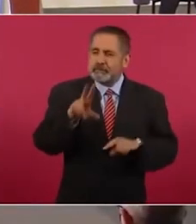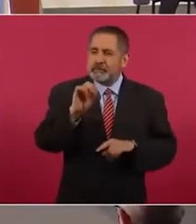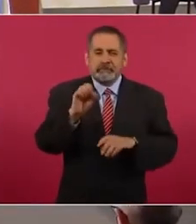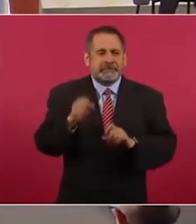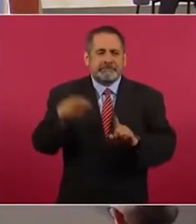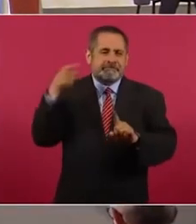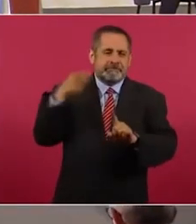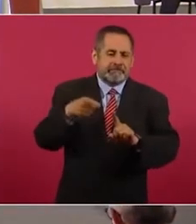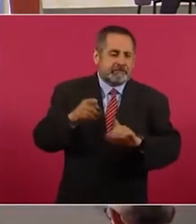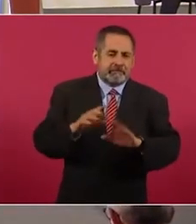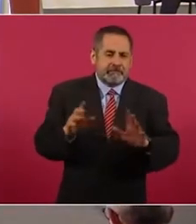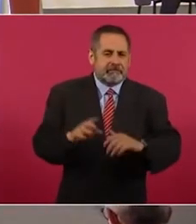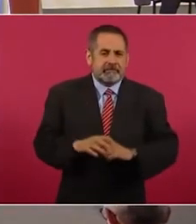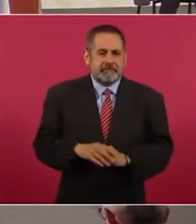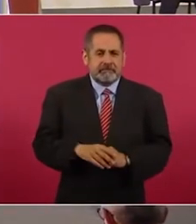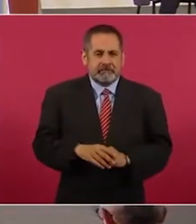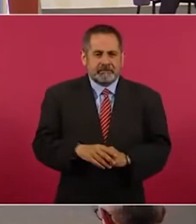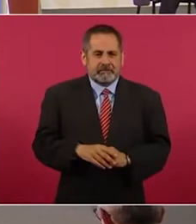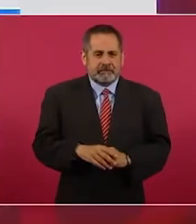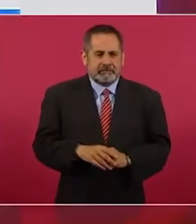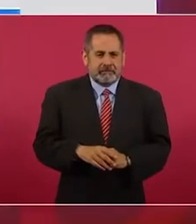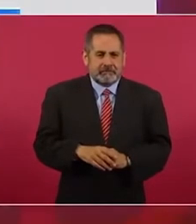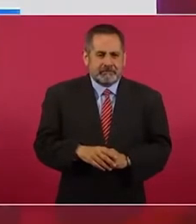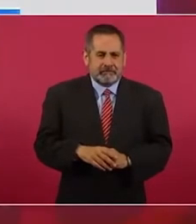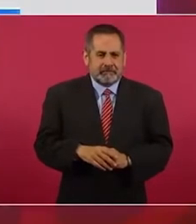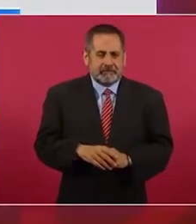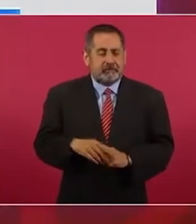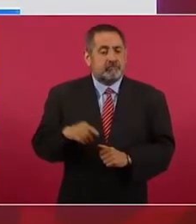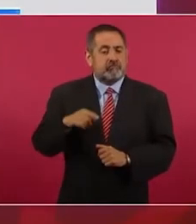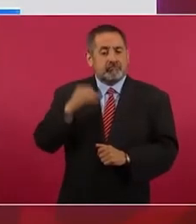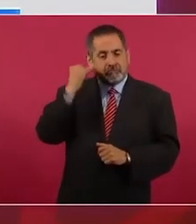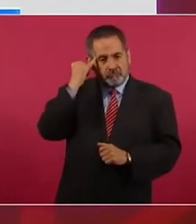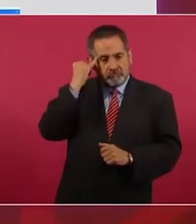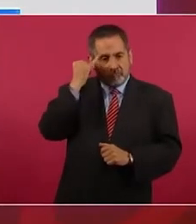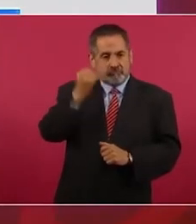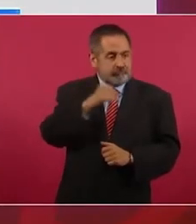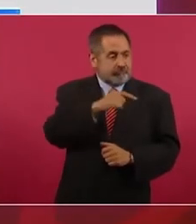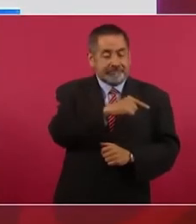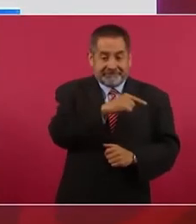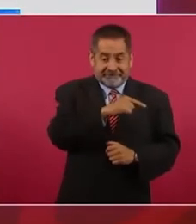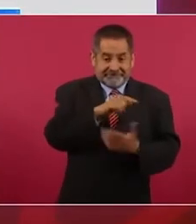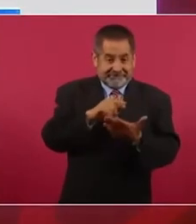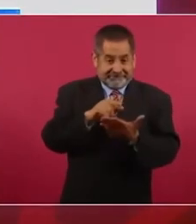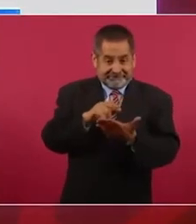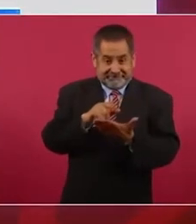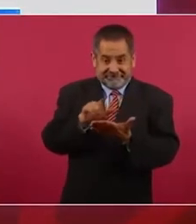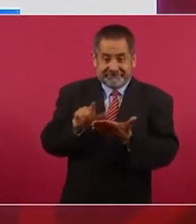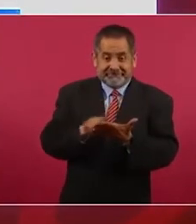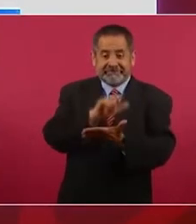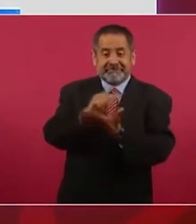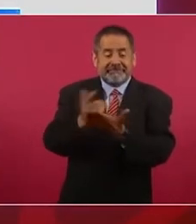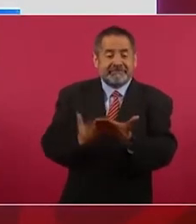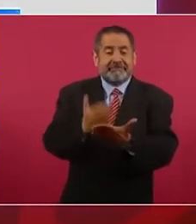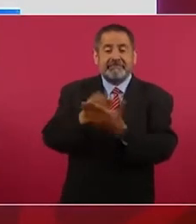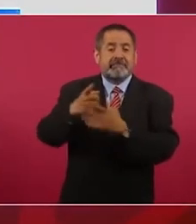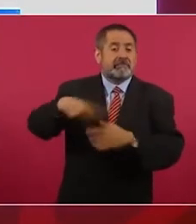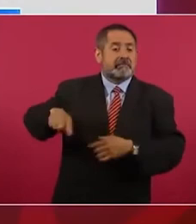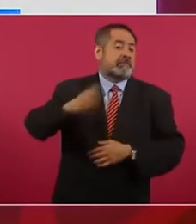una iniciativa de ley de los legisladores